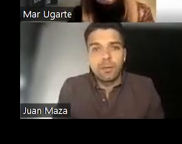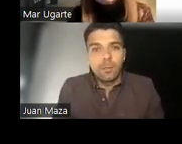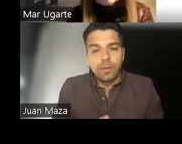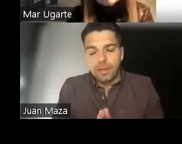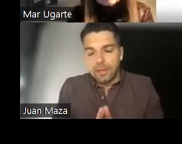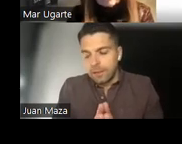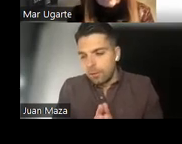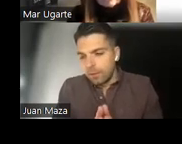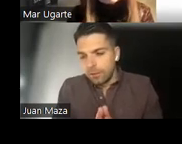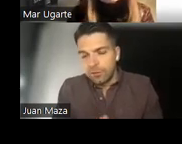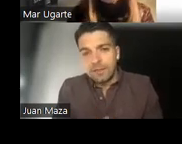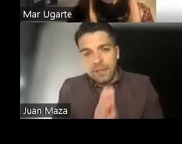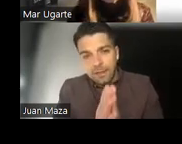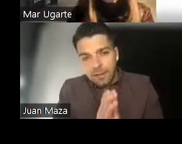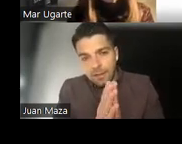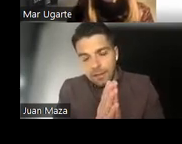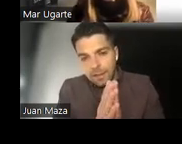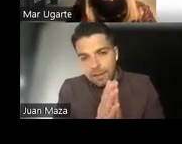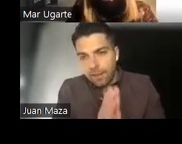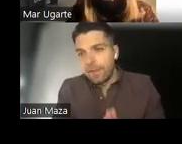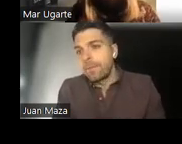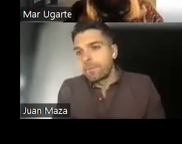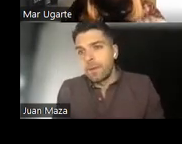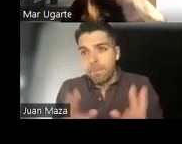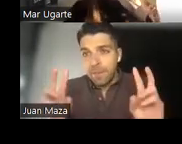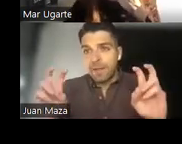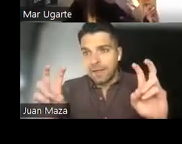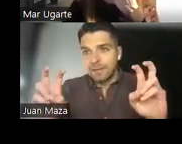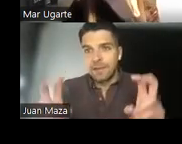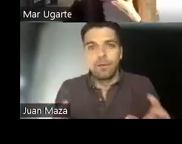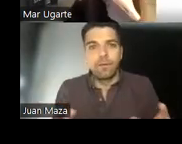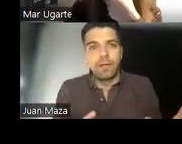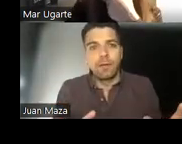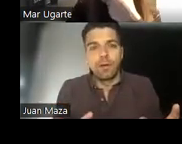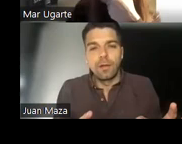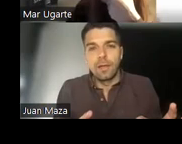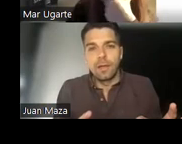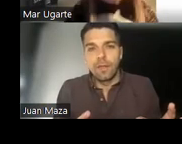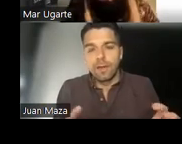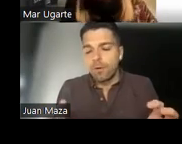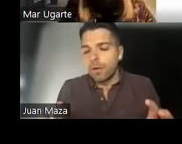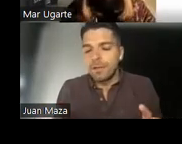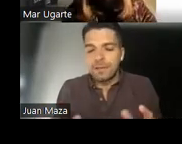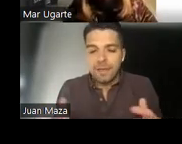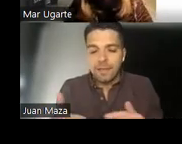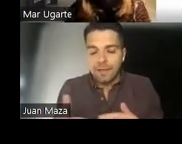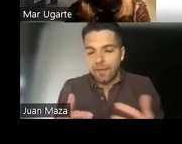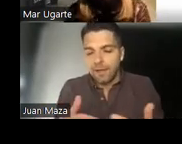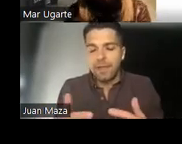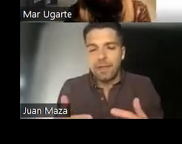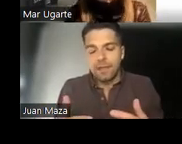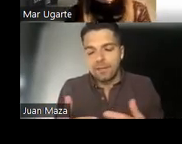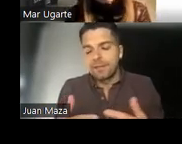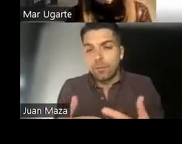tan básicos porque lo que consiste es en hacer mezclas. El cerebro lo que va a intentar es